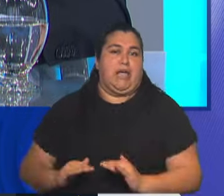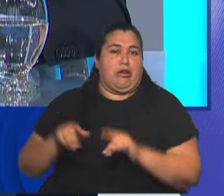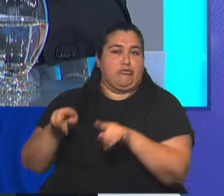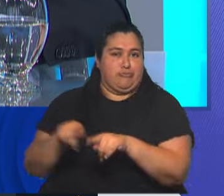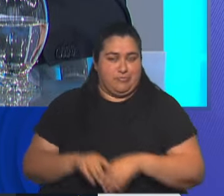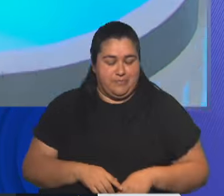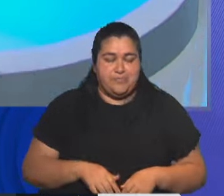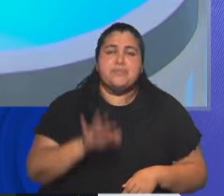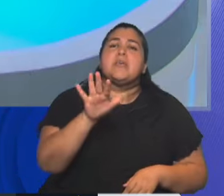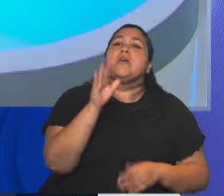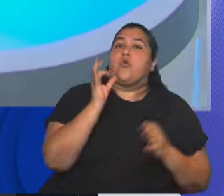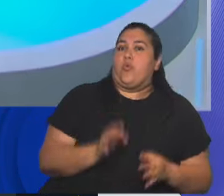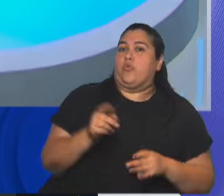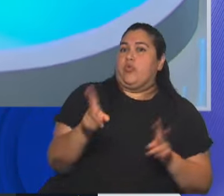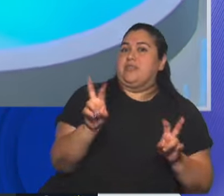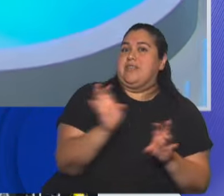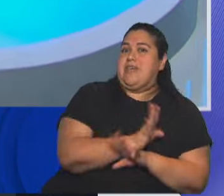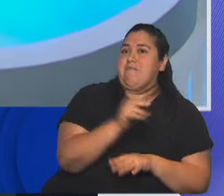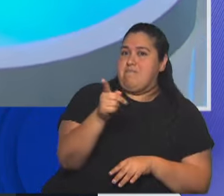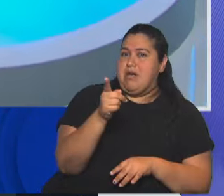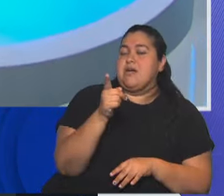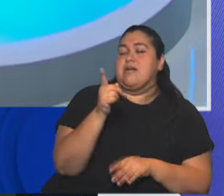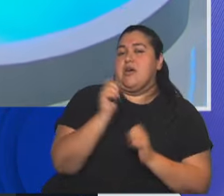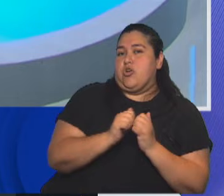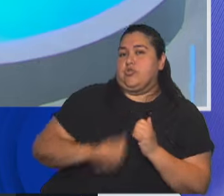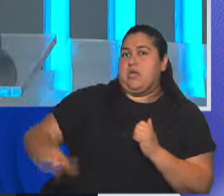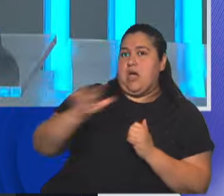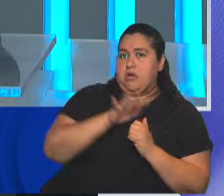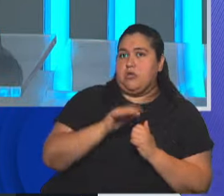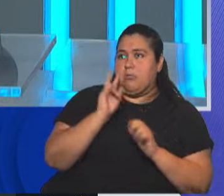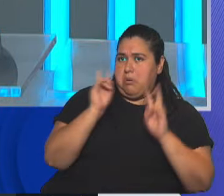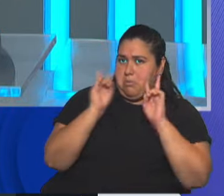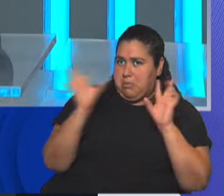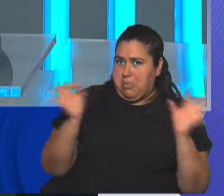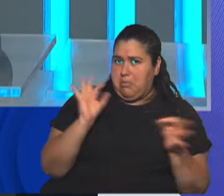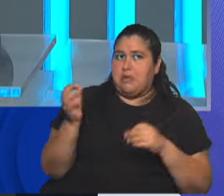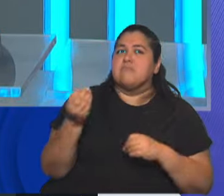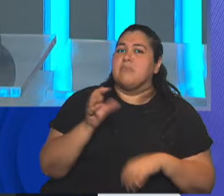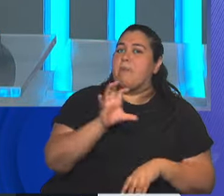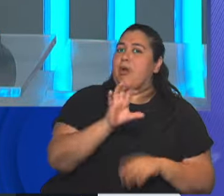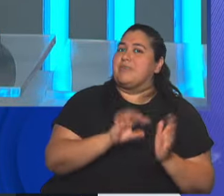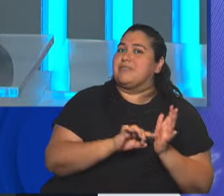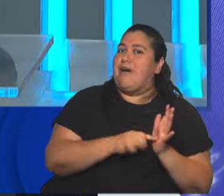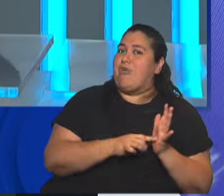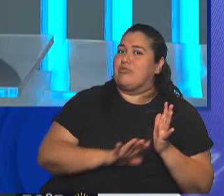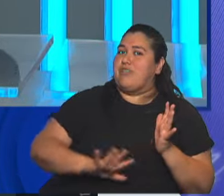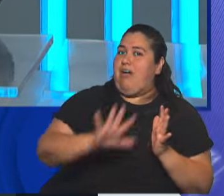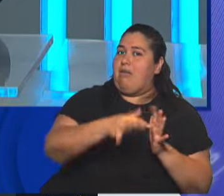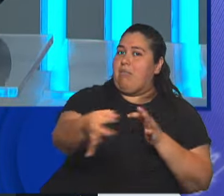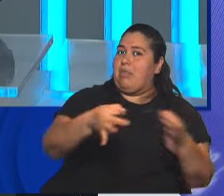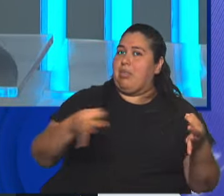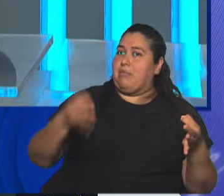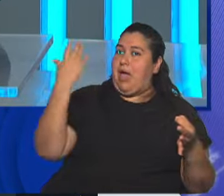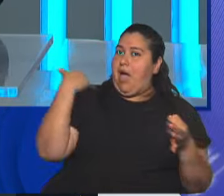justamente también lo que sucede en Rosario, comenzó a verse en algunas zonas también de la provincia de Buenos Aires, dado que cuando comenzó la